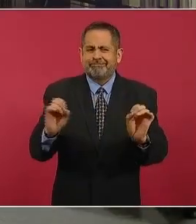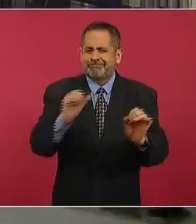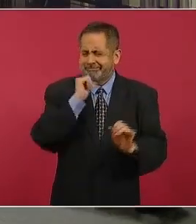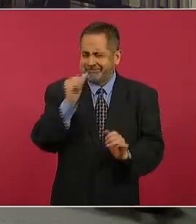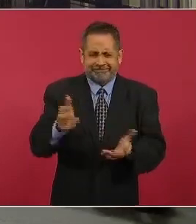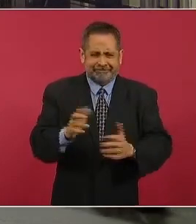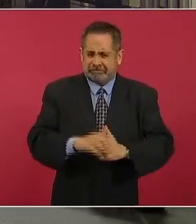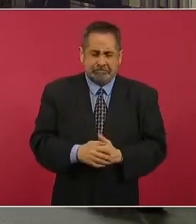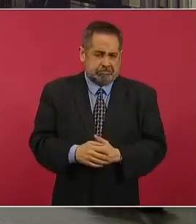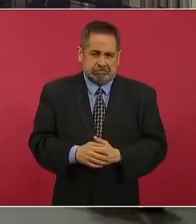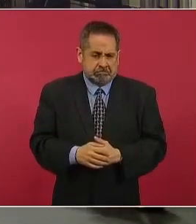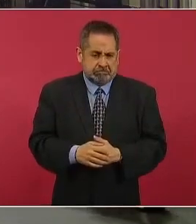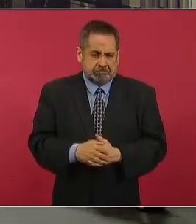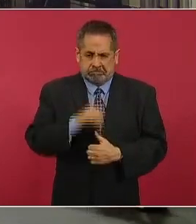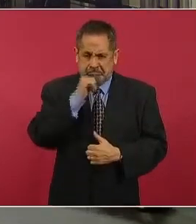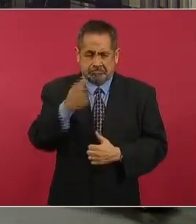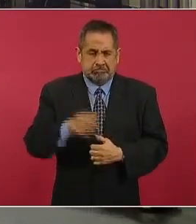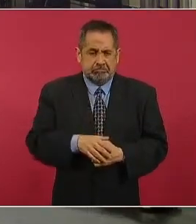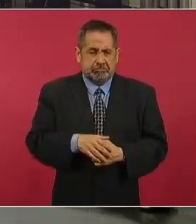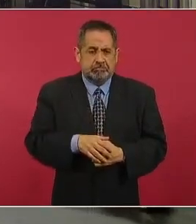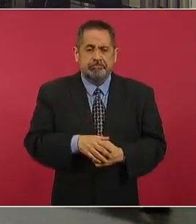lo más que hicieron fue